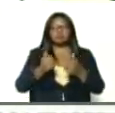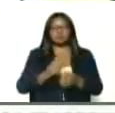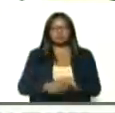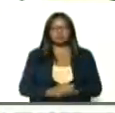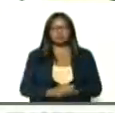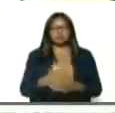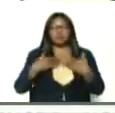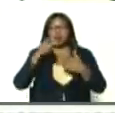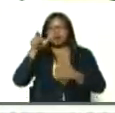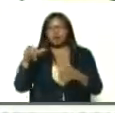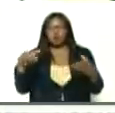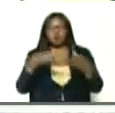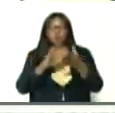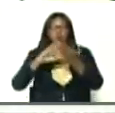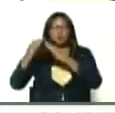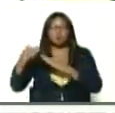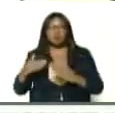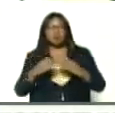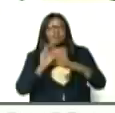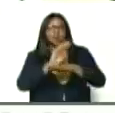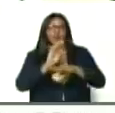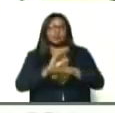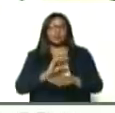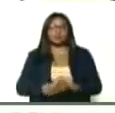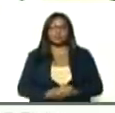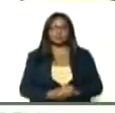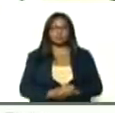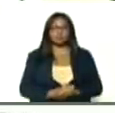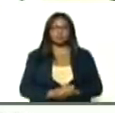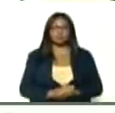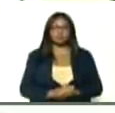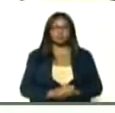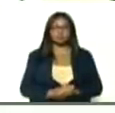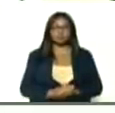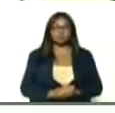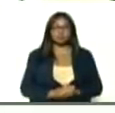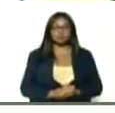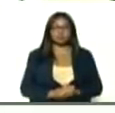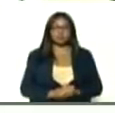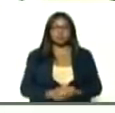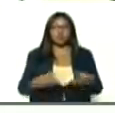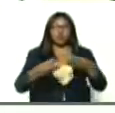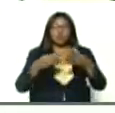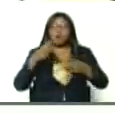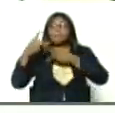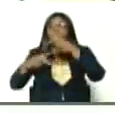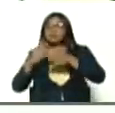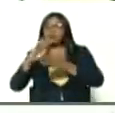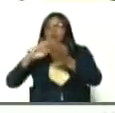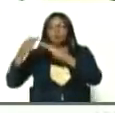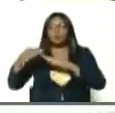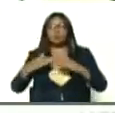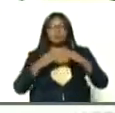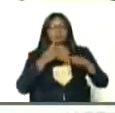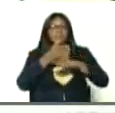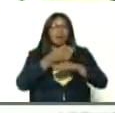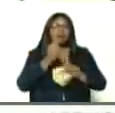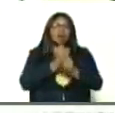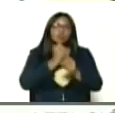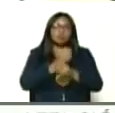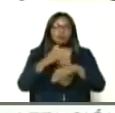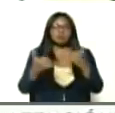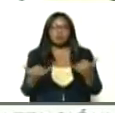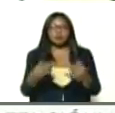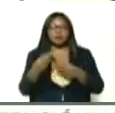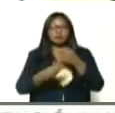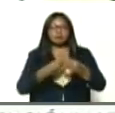las brigadas comunitarias, de prevención, y a los equipos políticos, de las comunidades, por el trabajo, que vienen